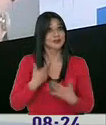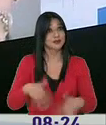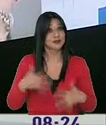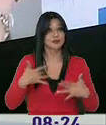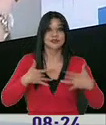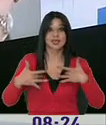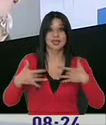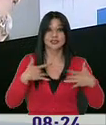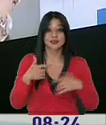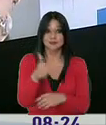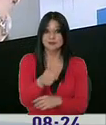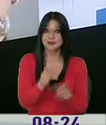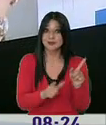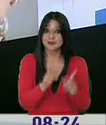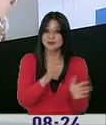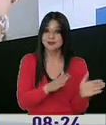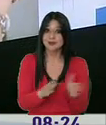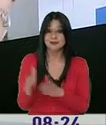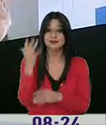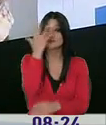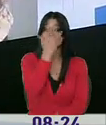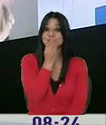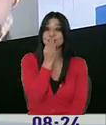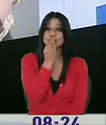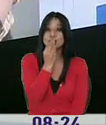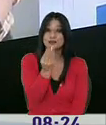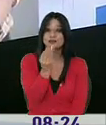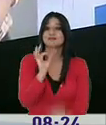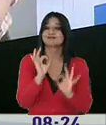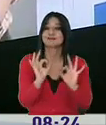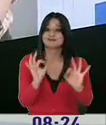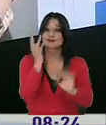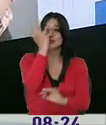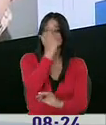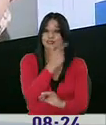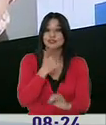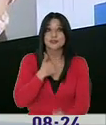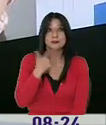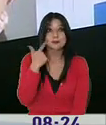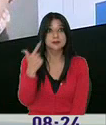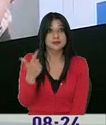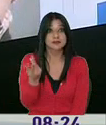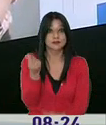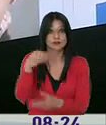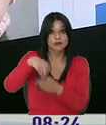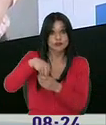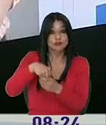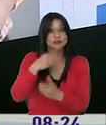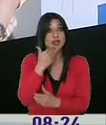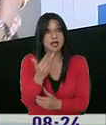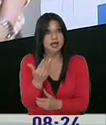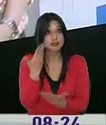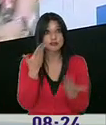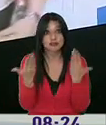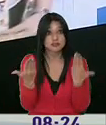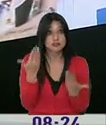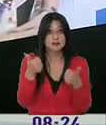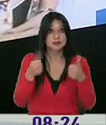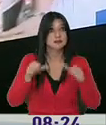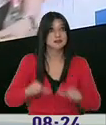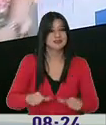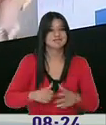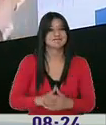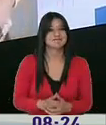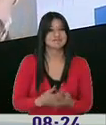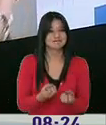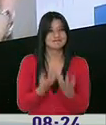organizado por los pacientes, precioso, me parece algo lindísimo. Me imagino que es para sacar fondos. No sé, si estoy equivocado, corrígeme. Adelante,